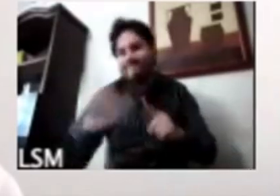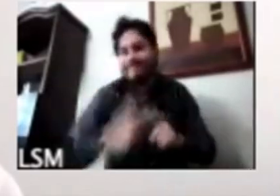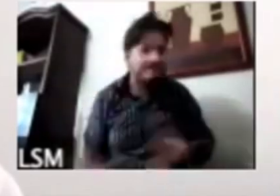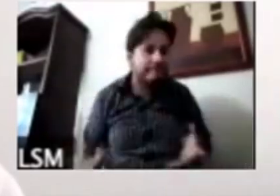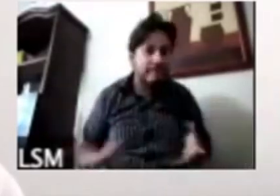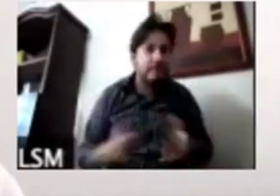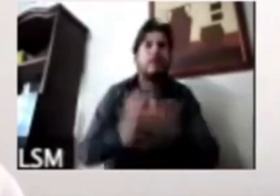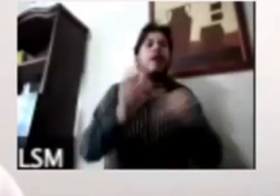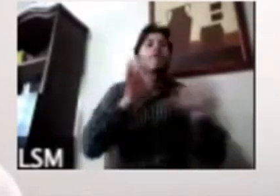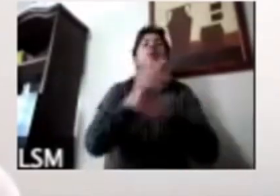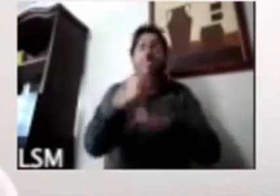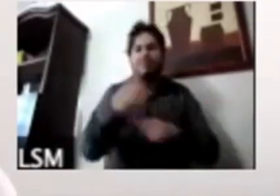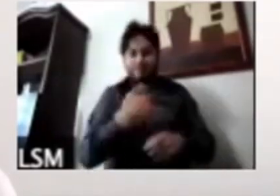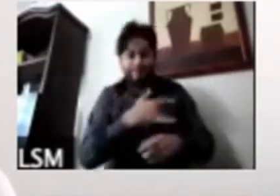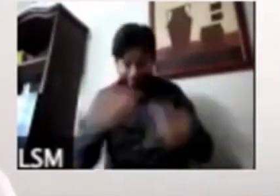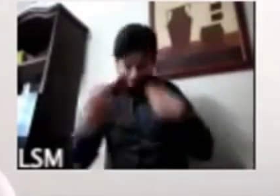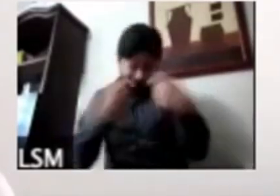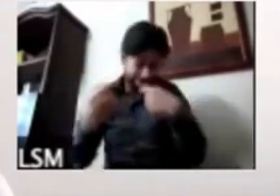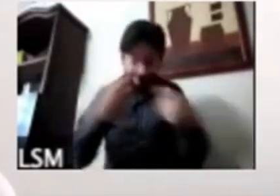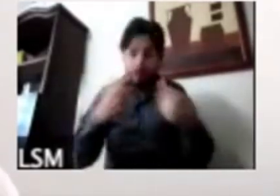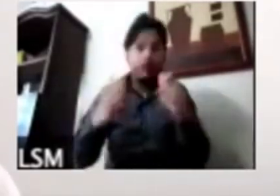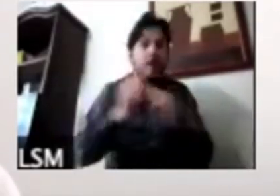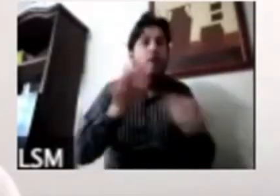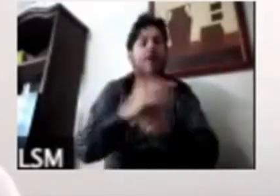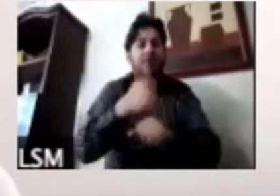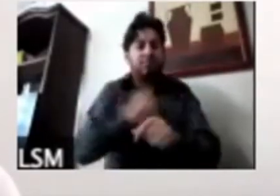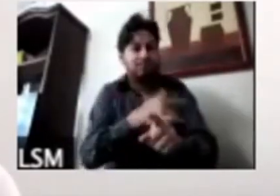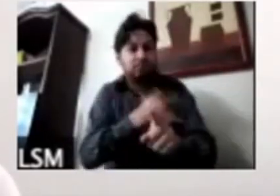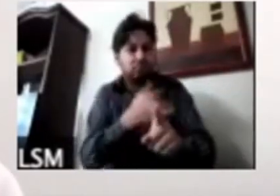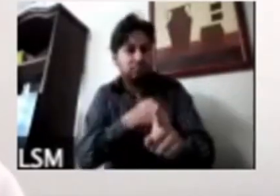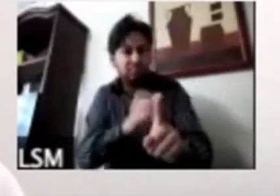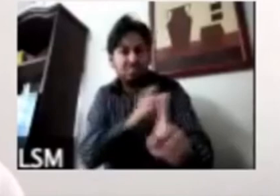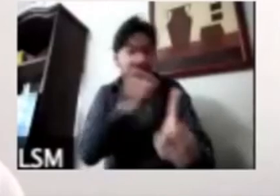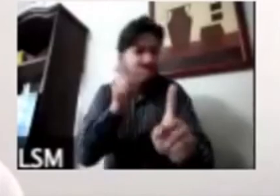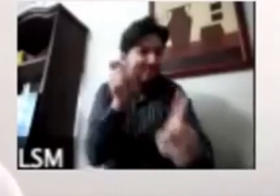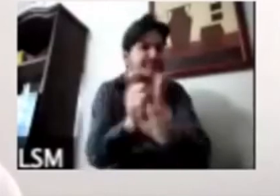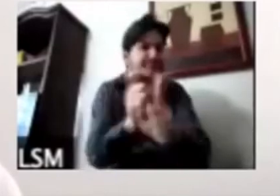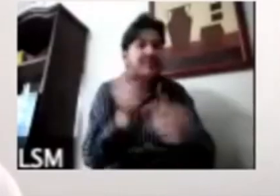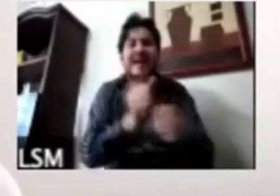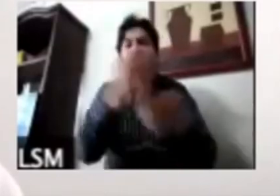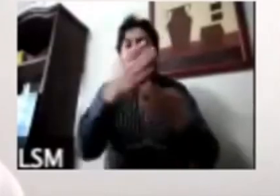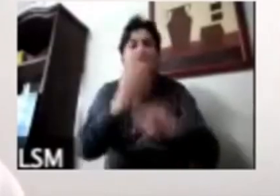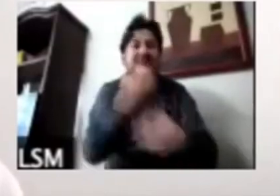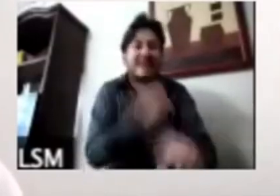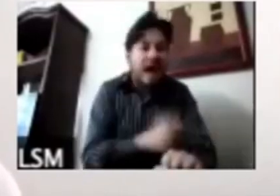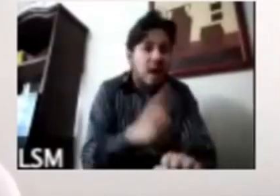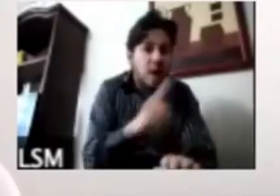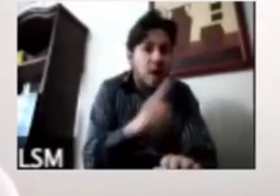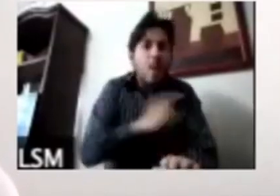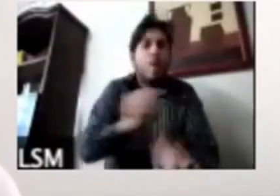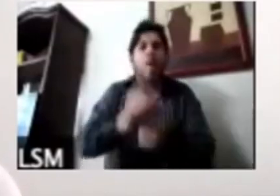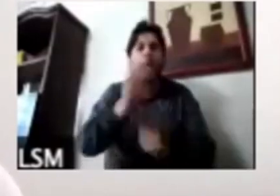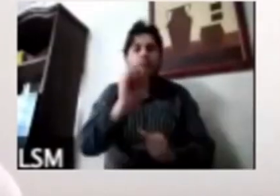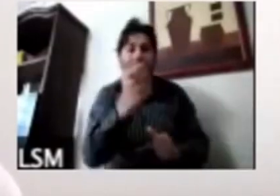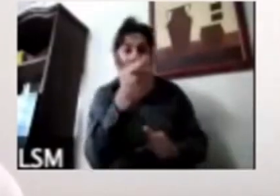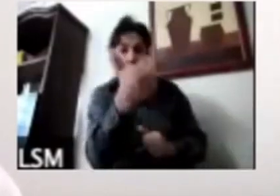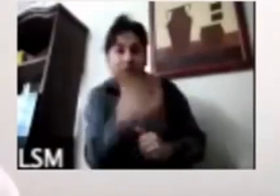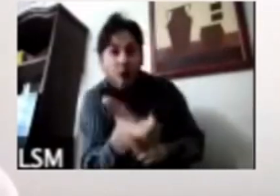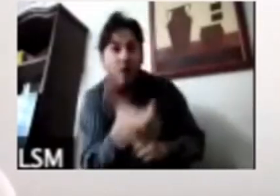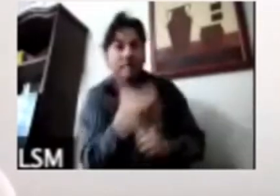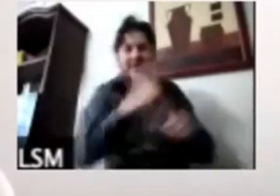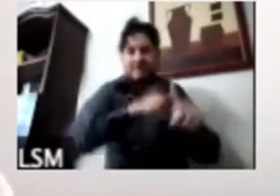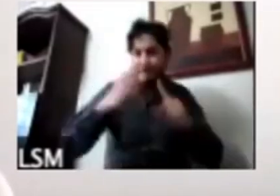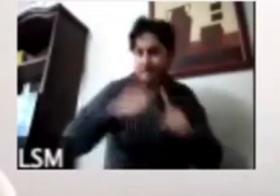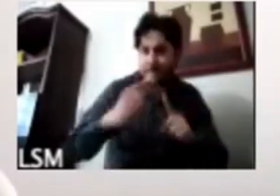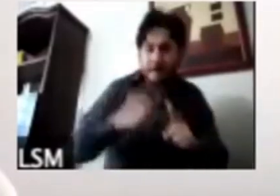dimensión de la amenaza que estamos enfrentando tanto en la salud como en lo que viene económicamente y en México como comentaba y